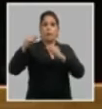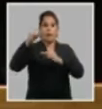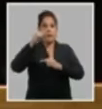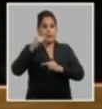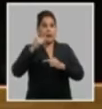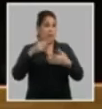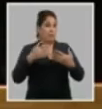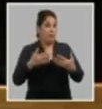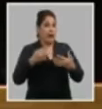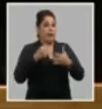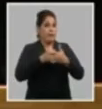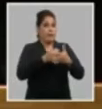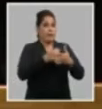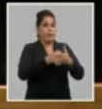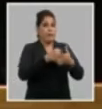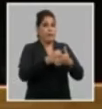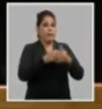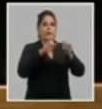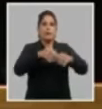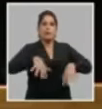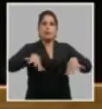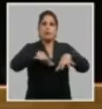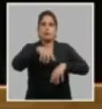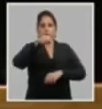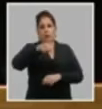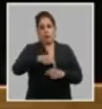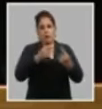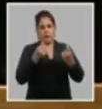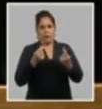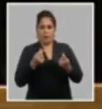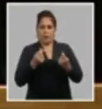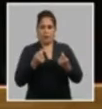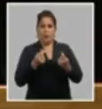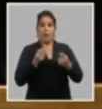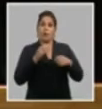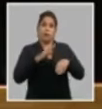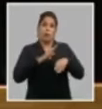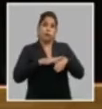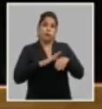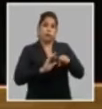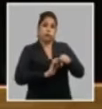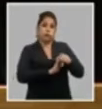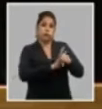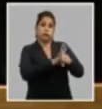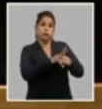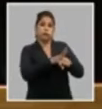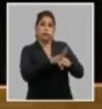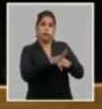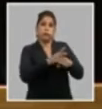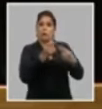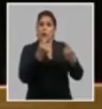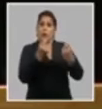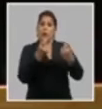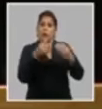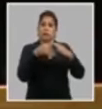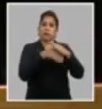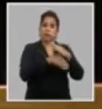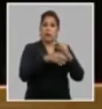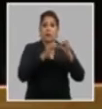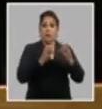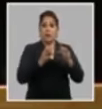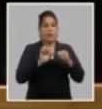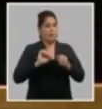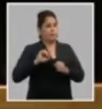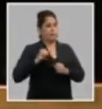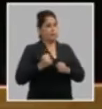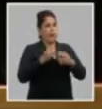encaminadas a enfrentar la situación actual provocada por la pandemia COVID-19 y